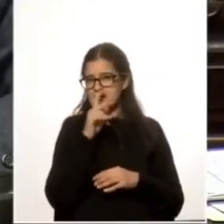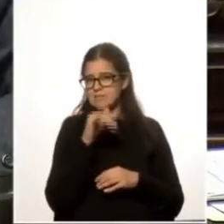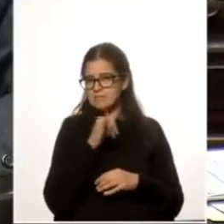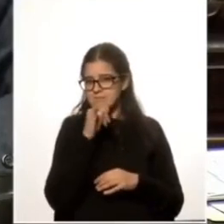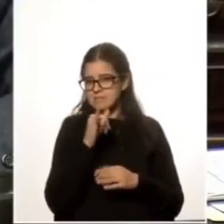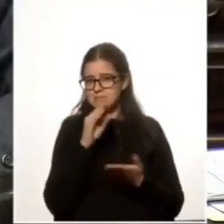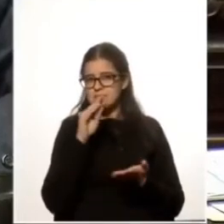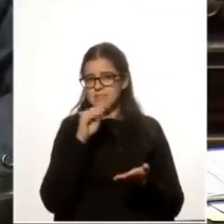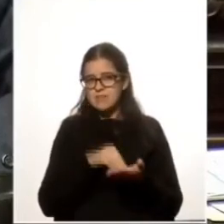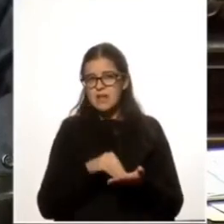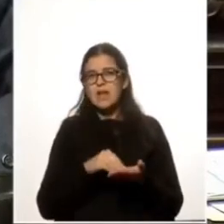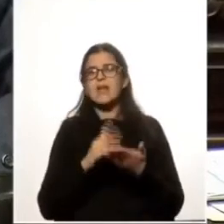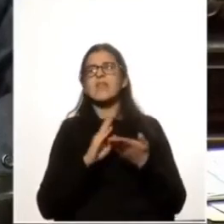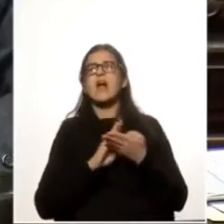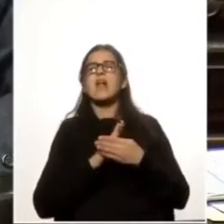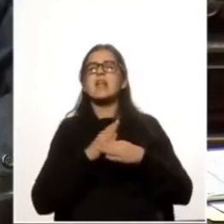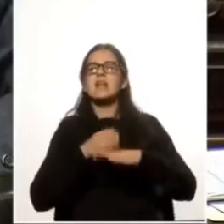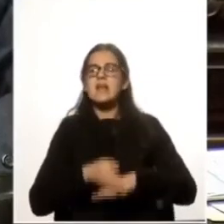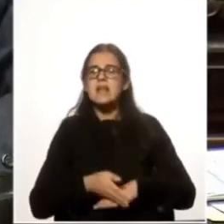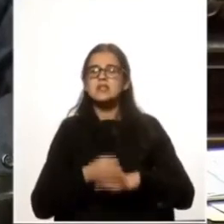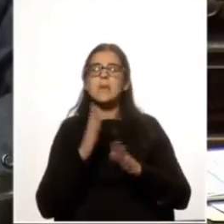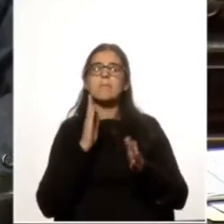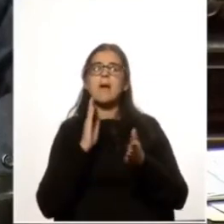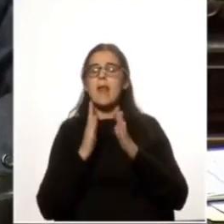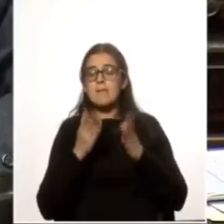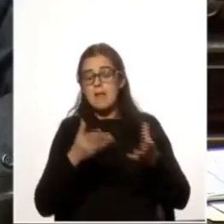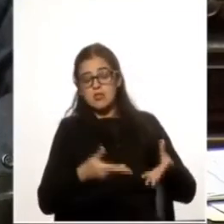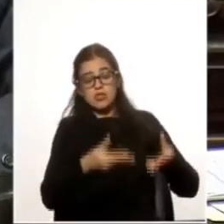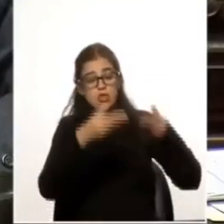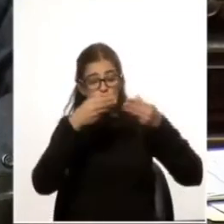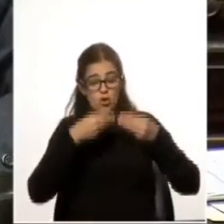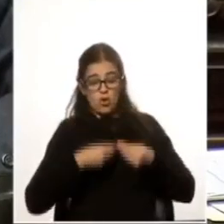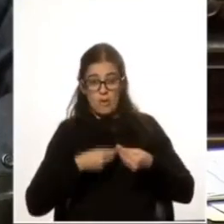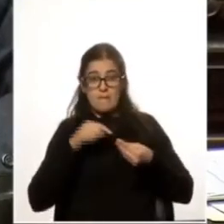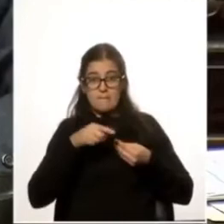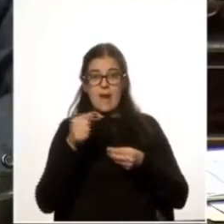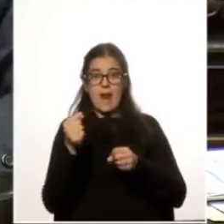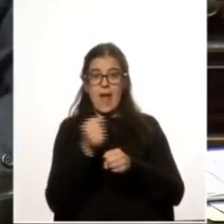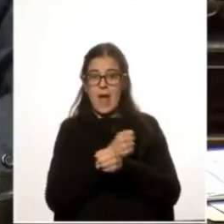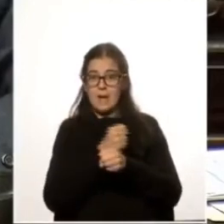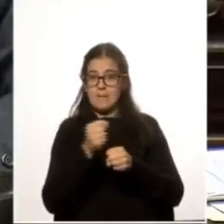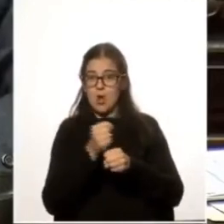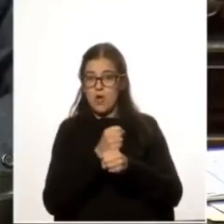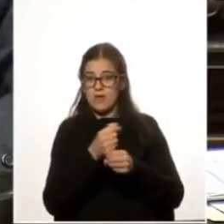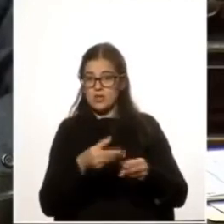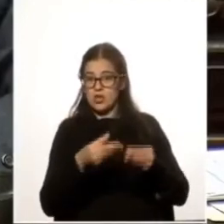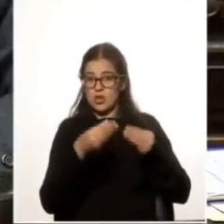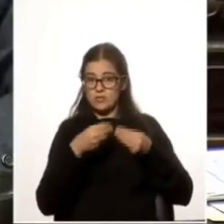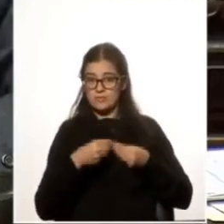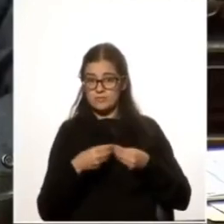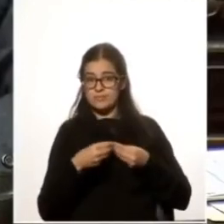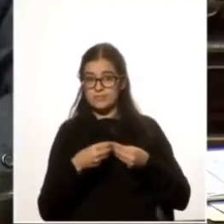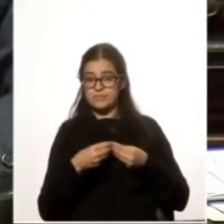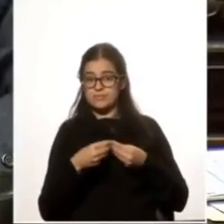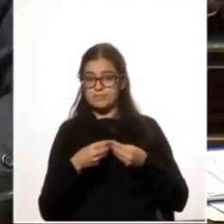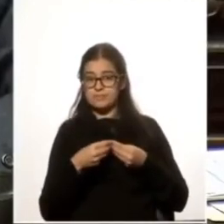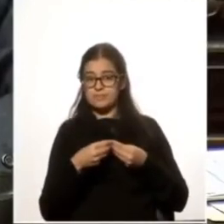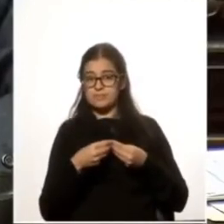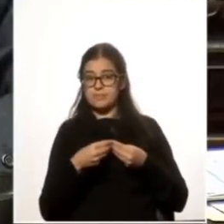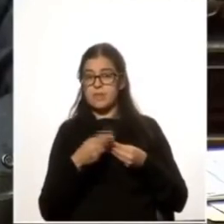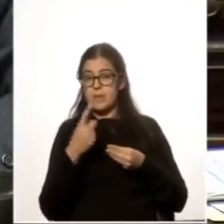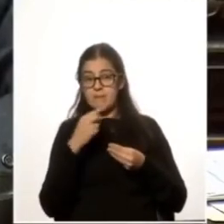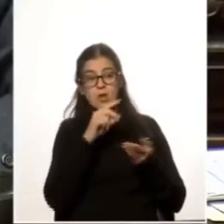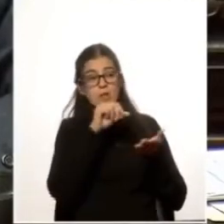del ingreso al parlamento nacional para su aprobación pero